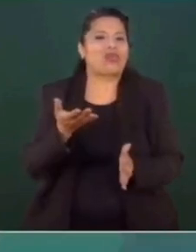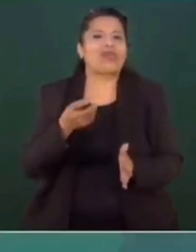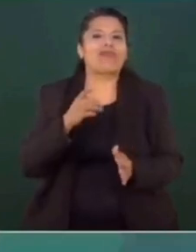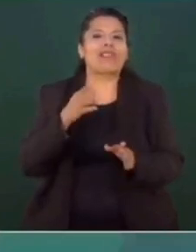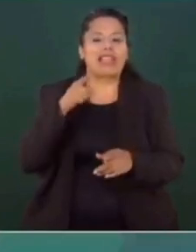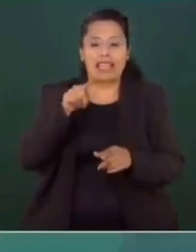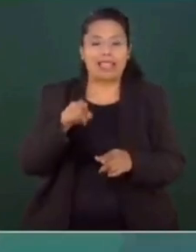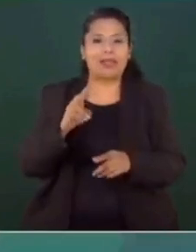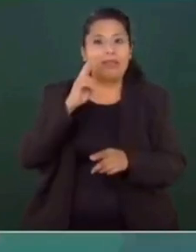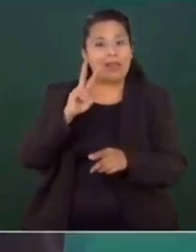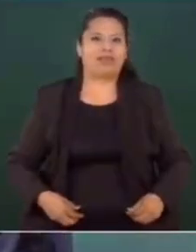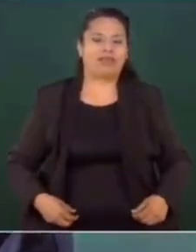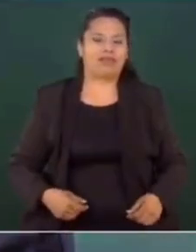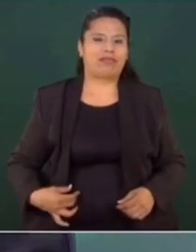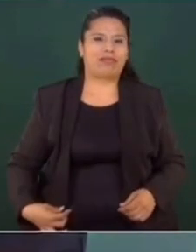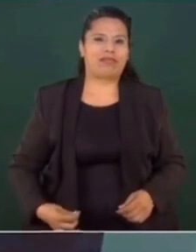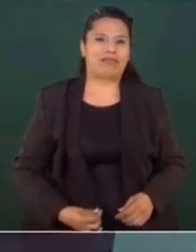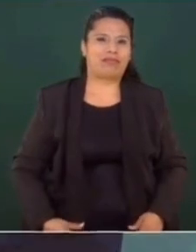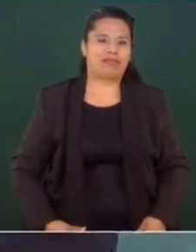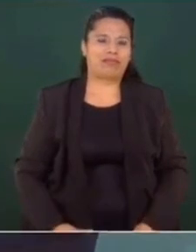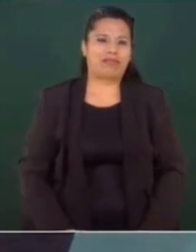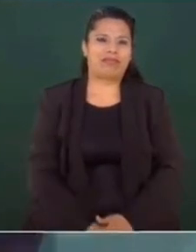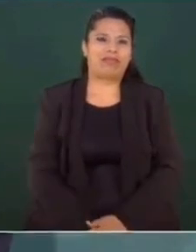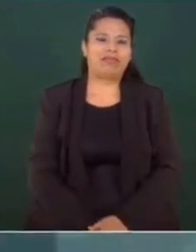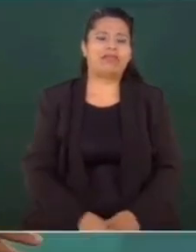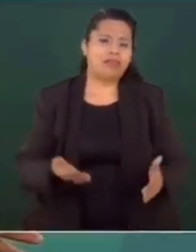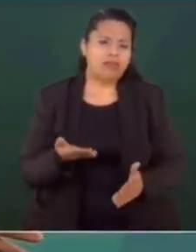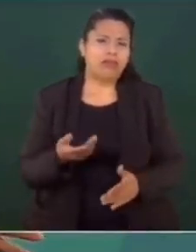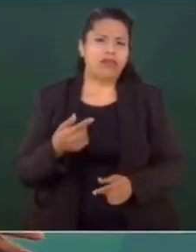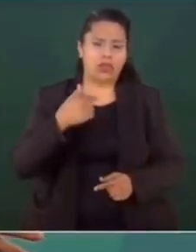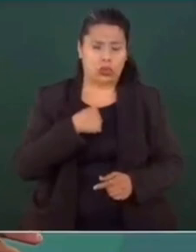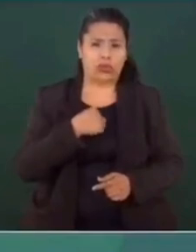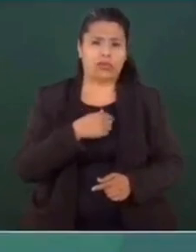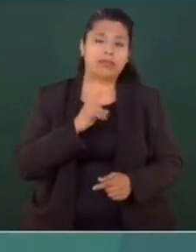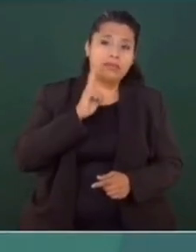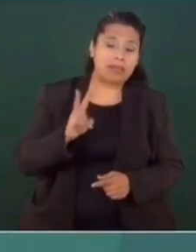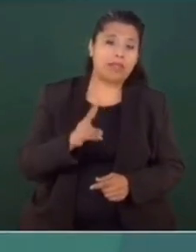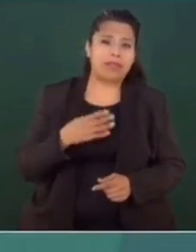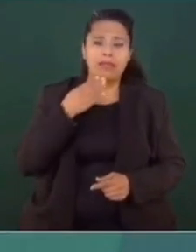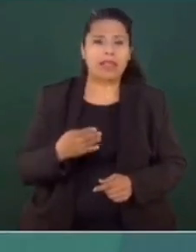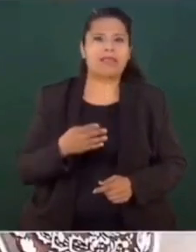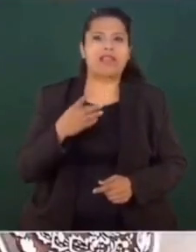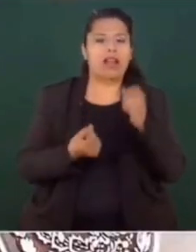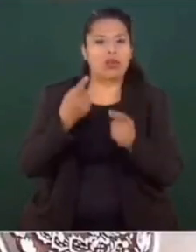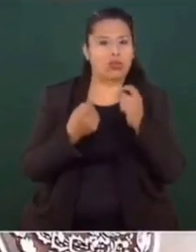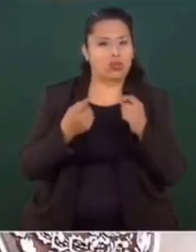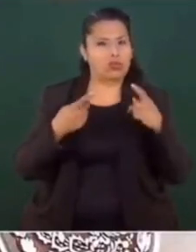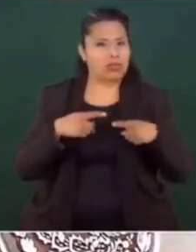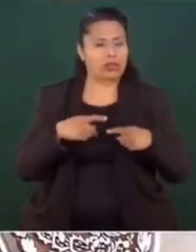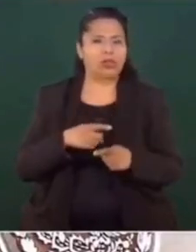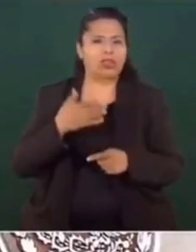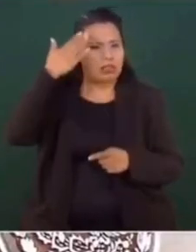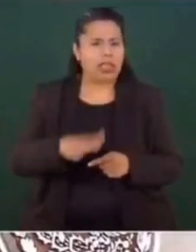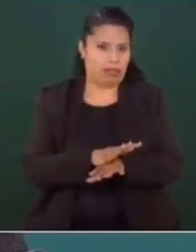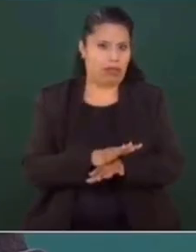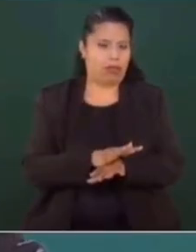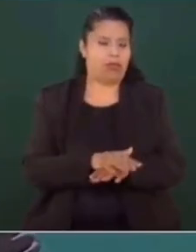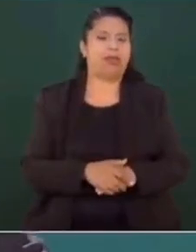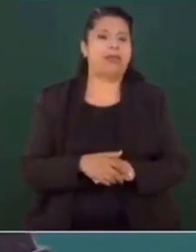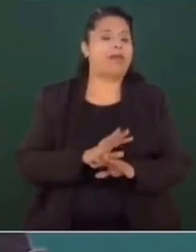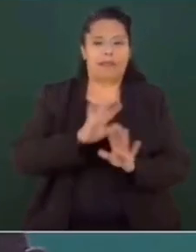la Secretaría de Defensa Nacional. Entonces, qué bien que la mayoría de los legisladores actúan de forma consecuente.